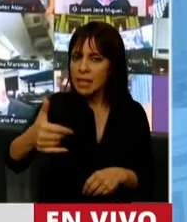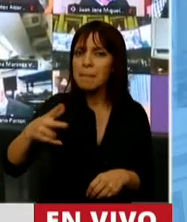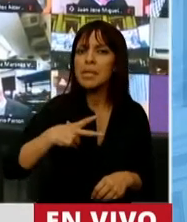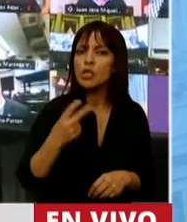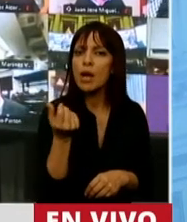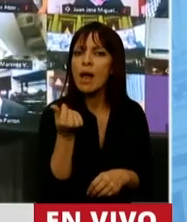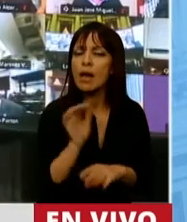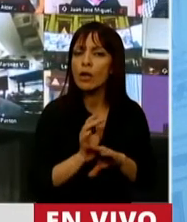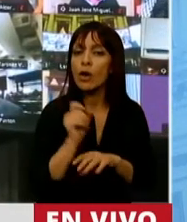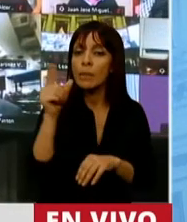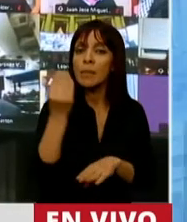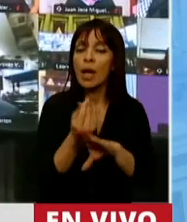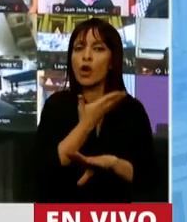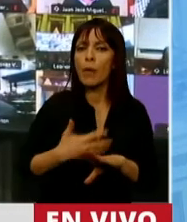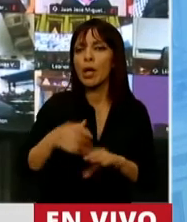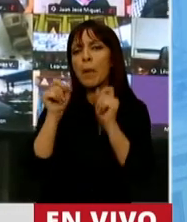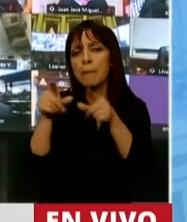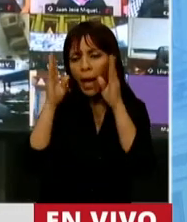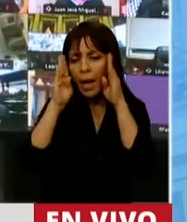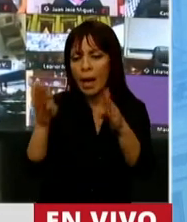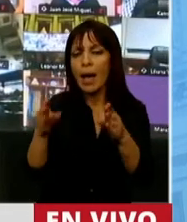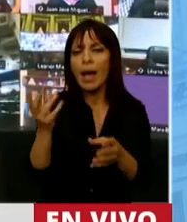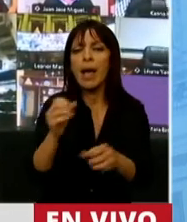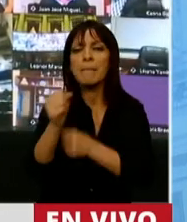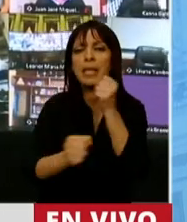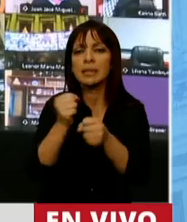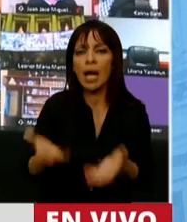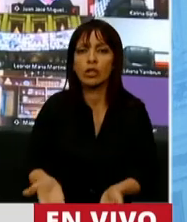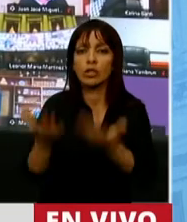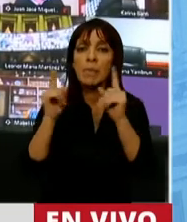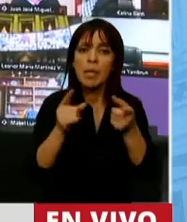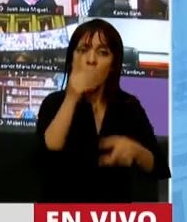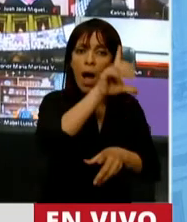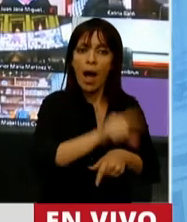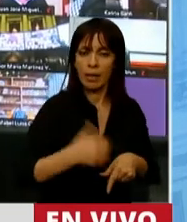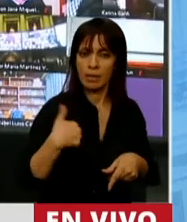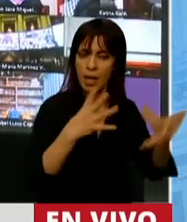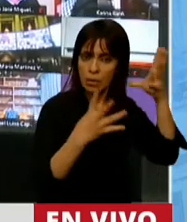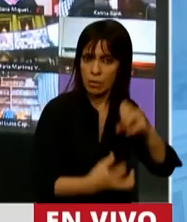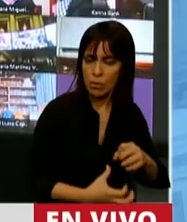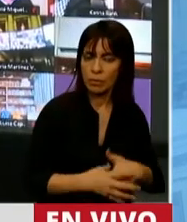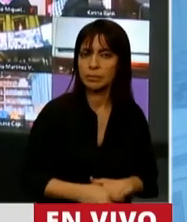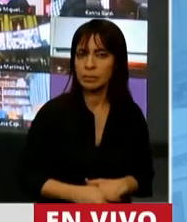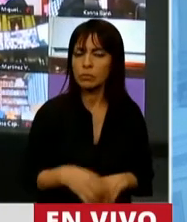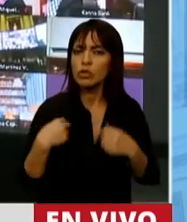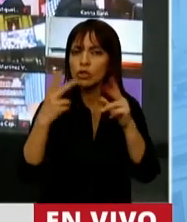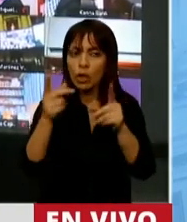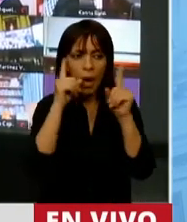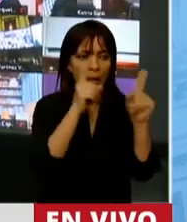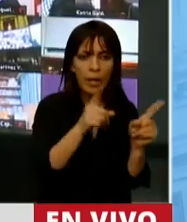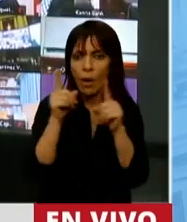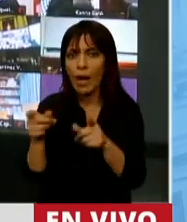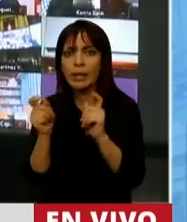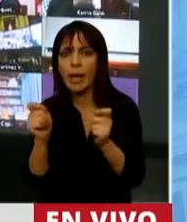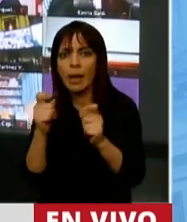Fue el gobierno de los empresarios. Fue el que nos llevó a la ruina. Yo digo, ¿a quién le tengo que creer? ¿A